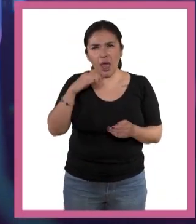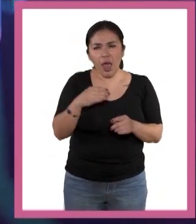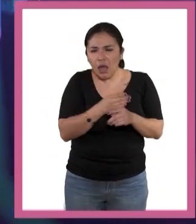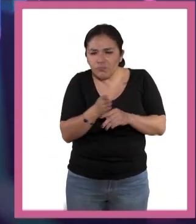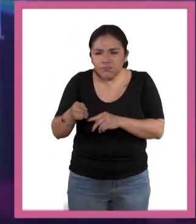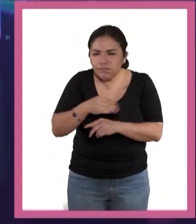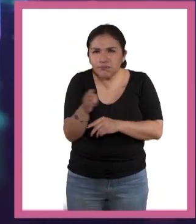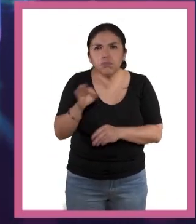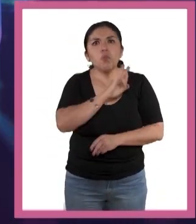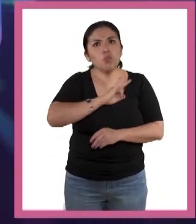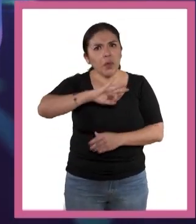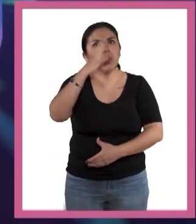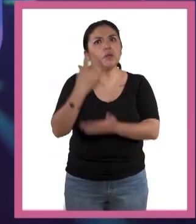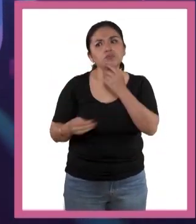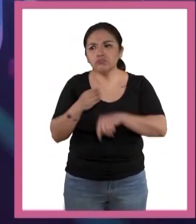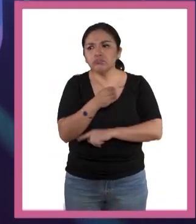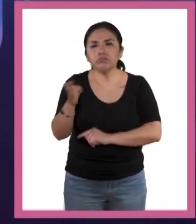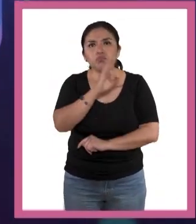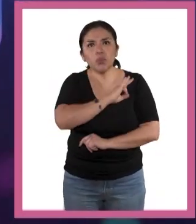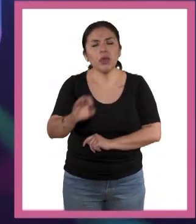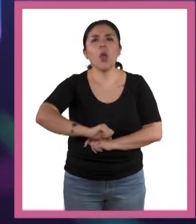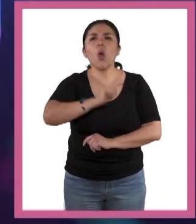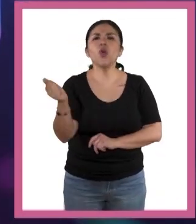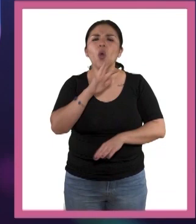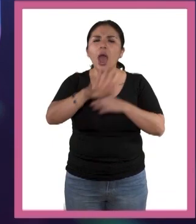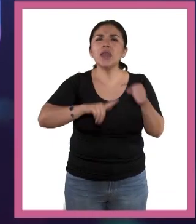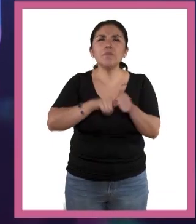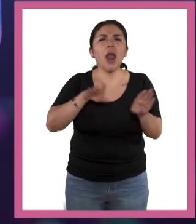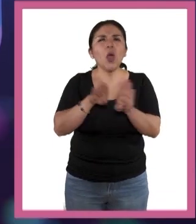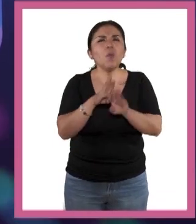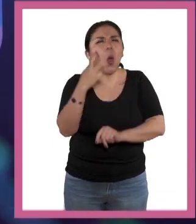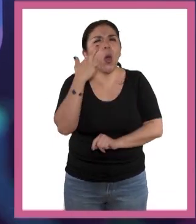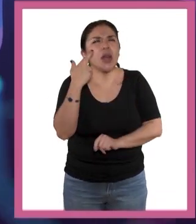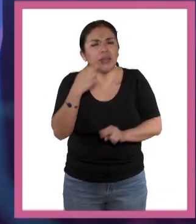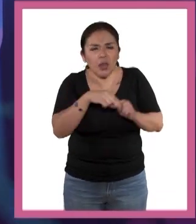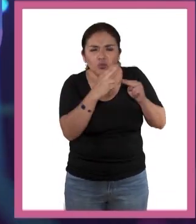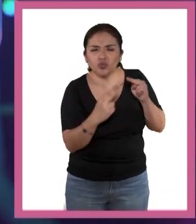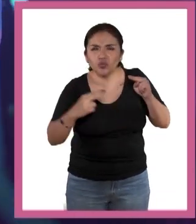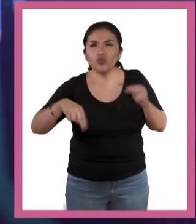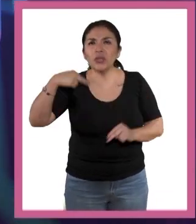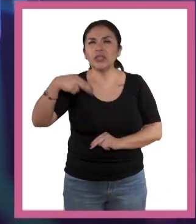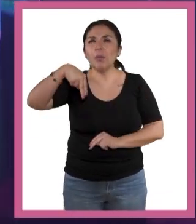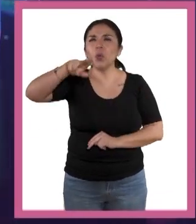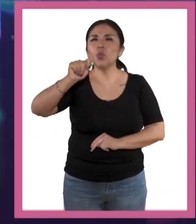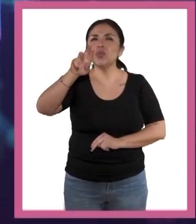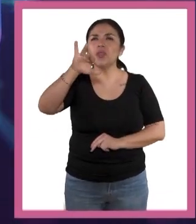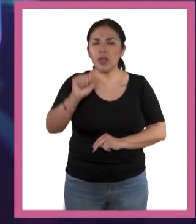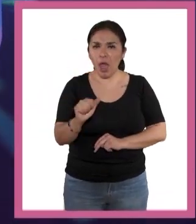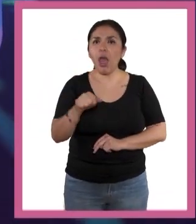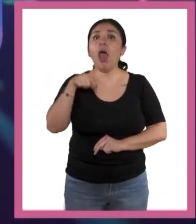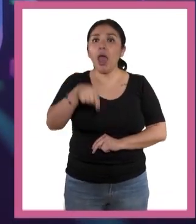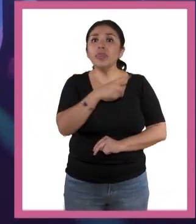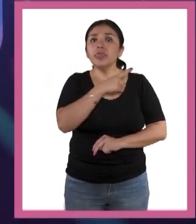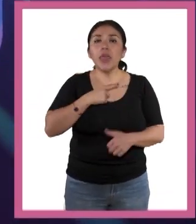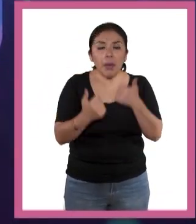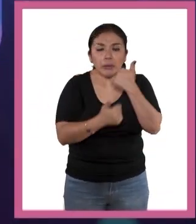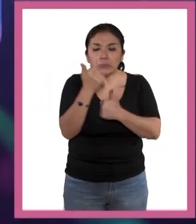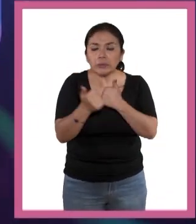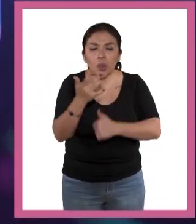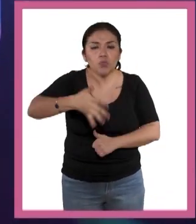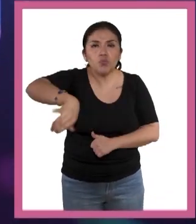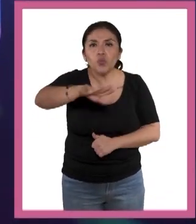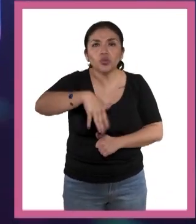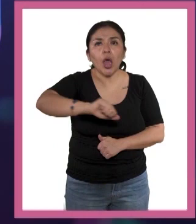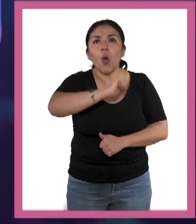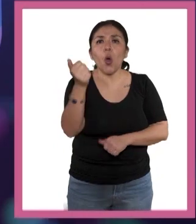salida. Las nutrias que rompen las almejas, los mejillones con rocas, tienen que encontrar una roca que sea la base,